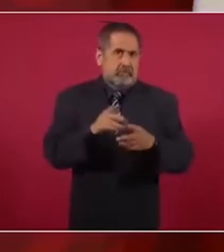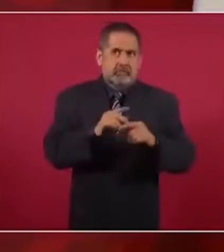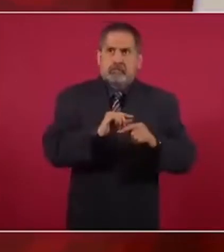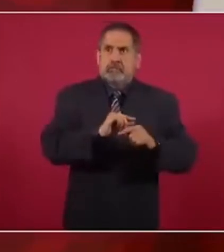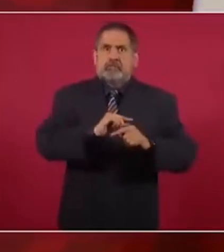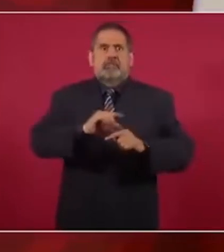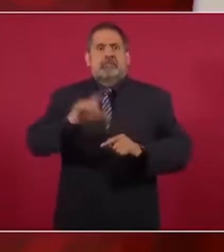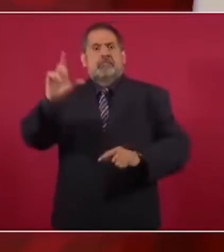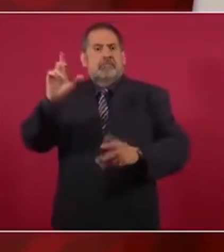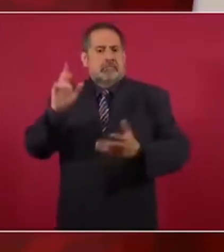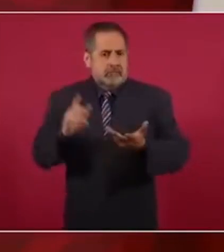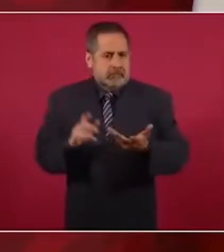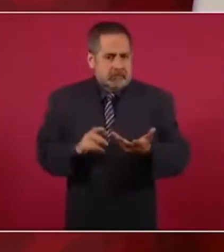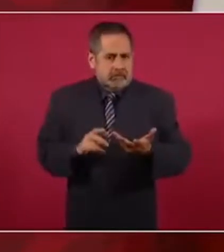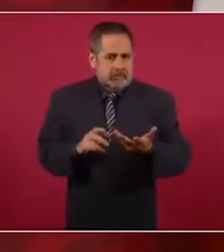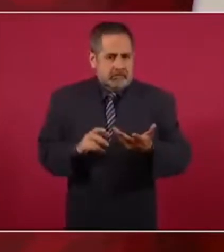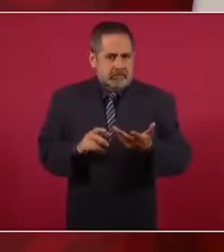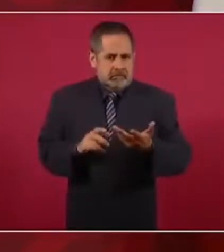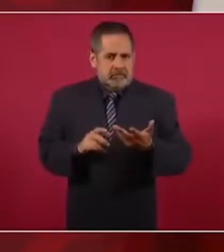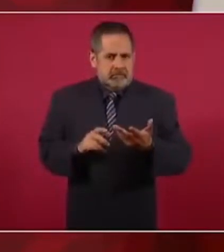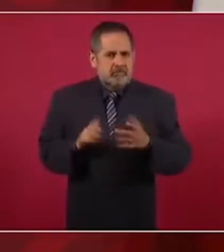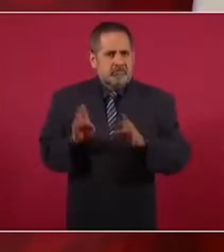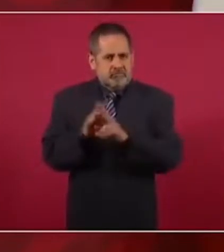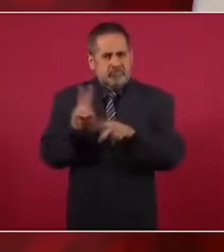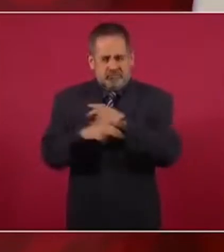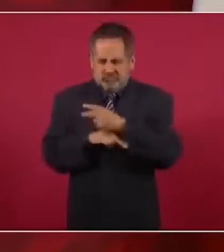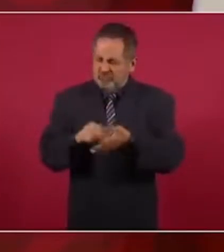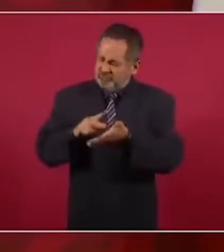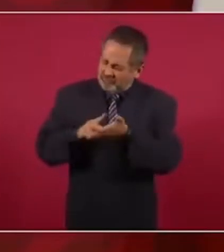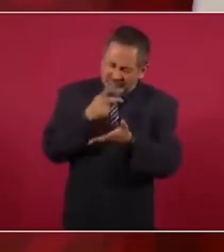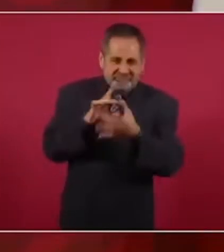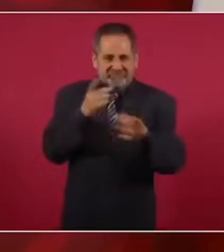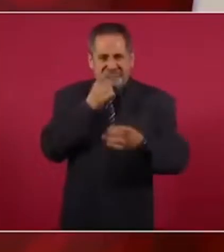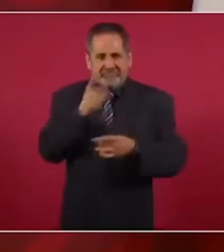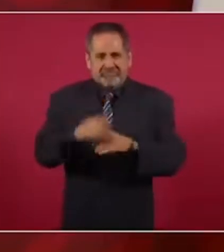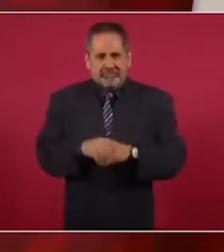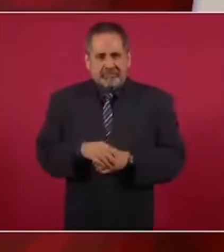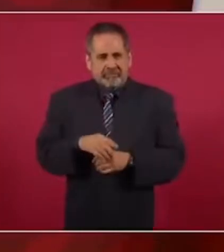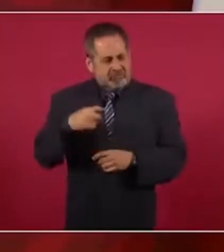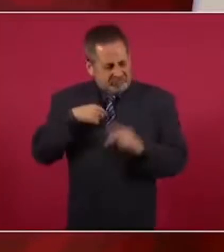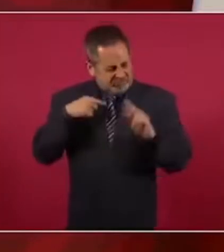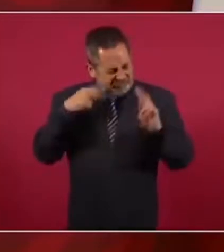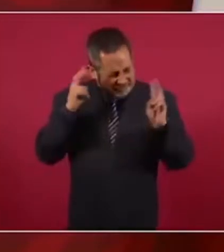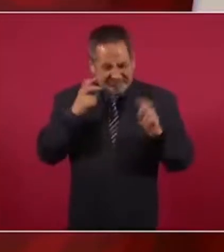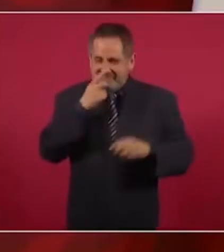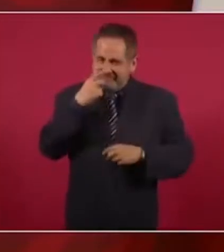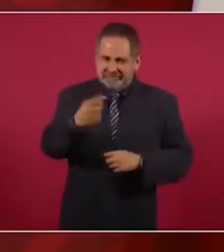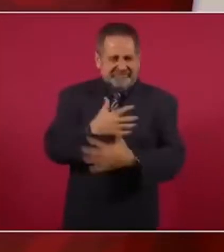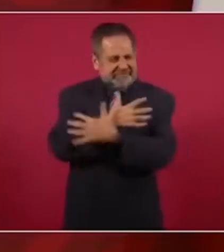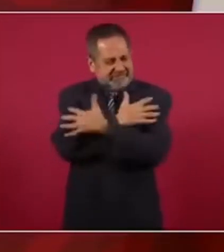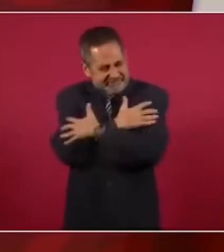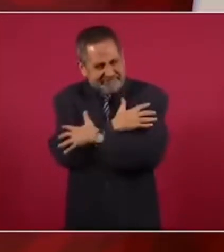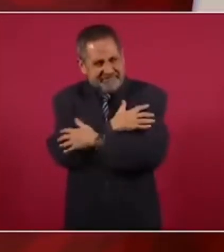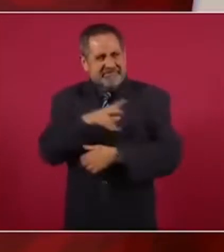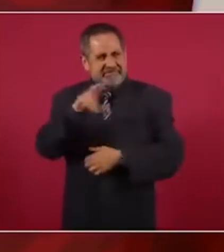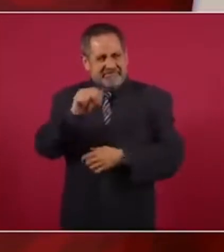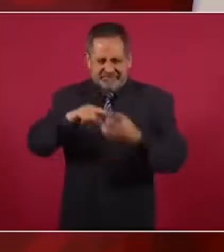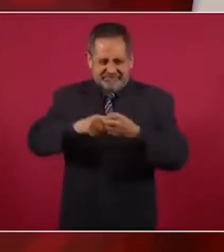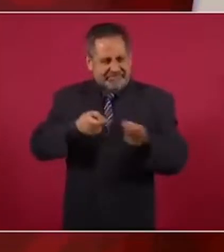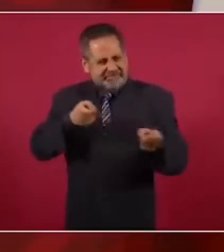la voy a subrayar, de abrazos, no balazos,